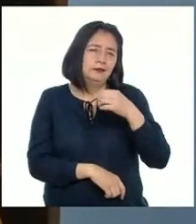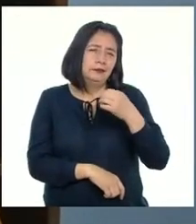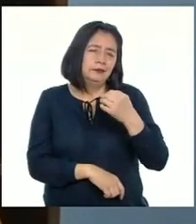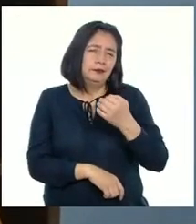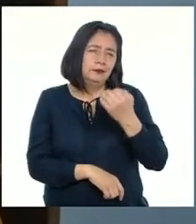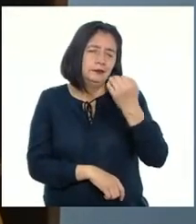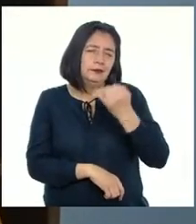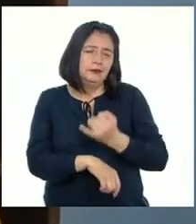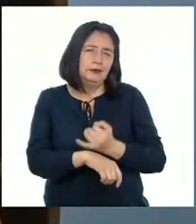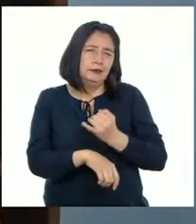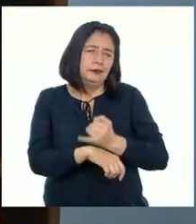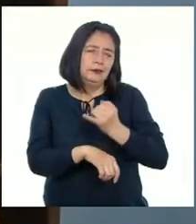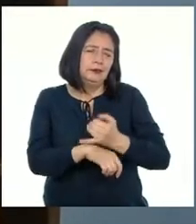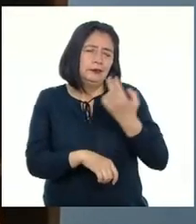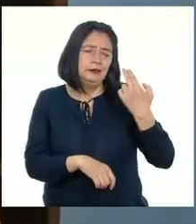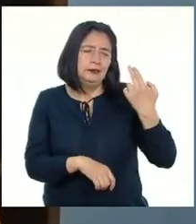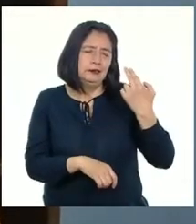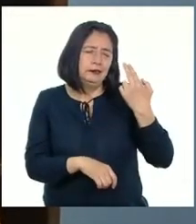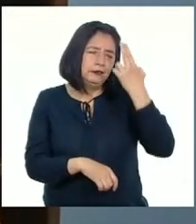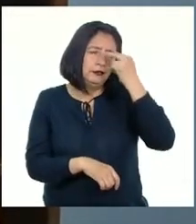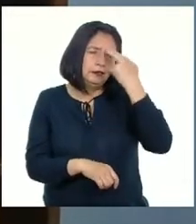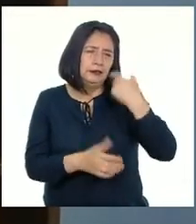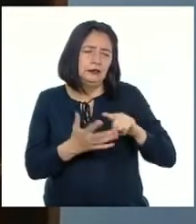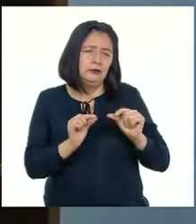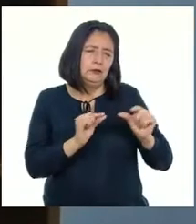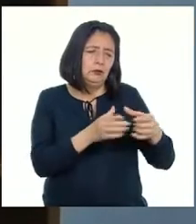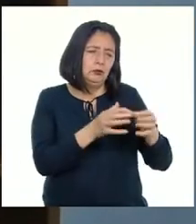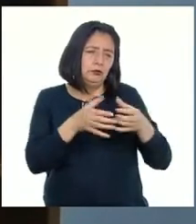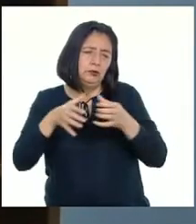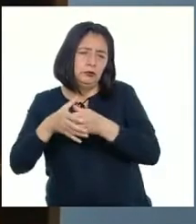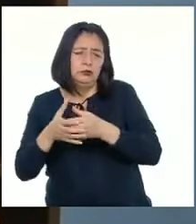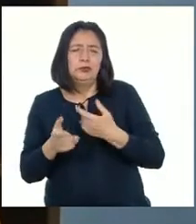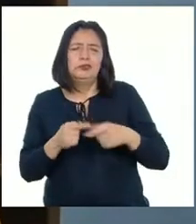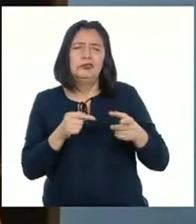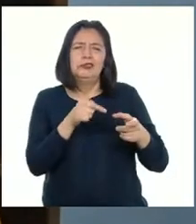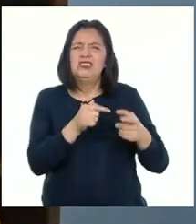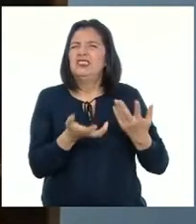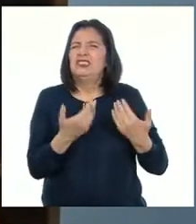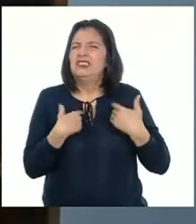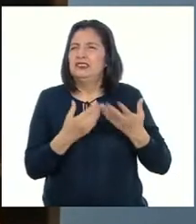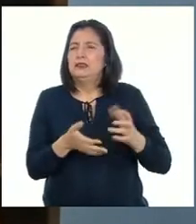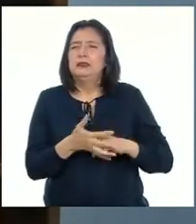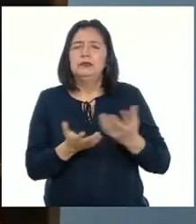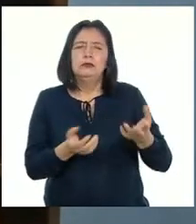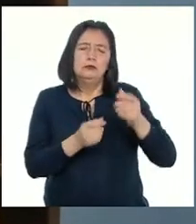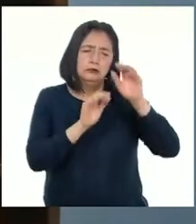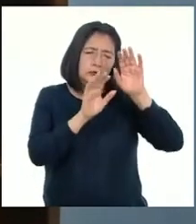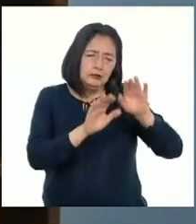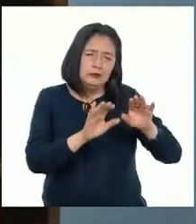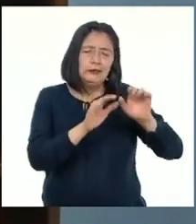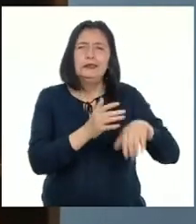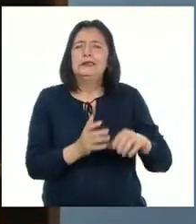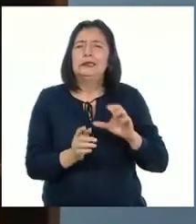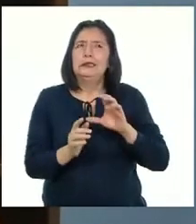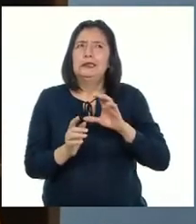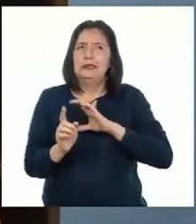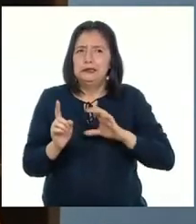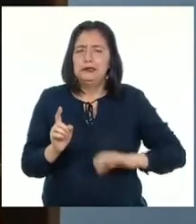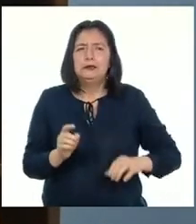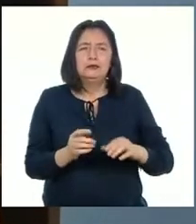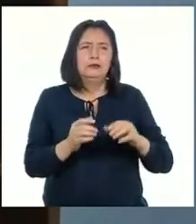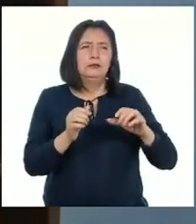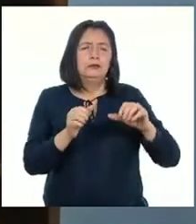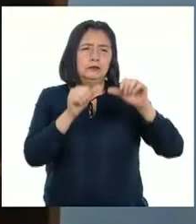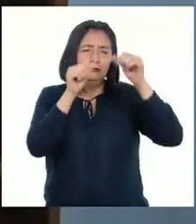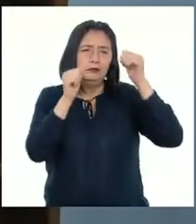formación de cofradías Es decir, agrupaciones religiosas Que tenían en común un culto hacia Cristo, la Virgen o un